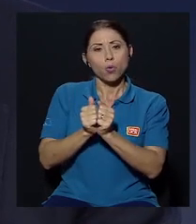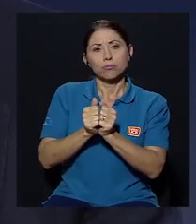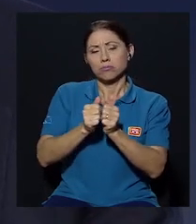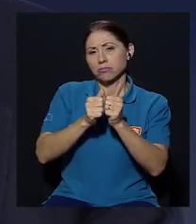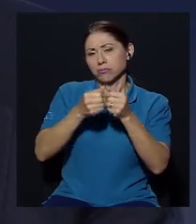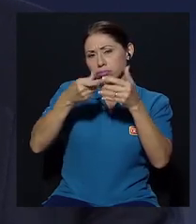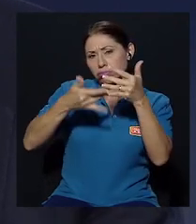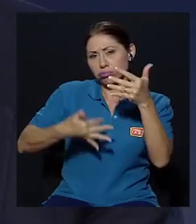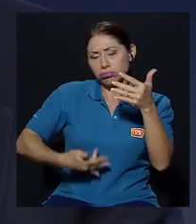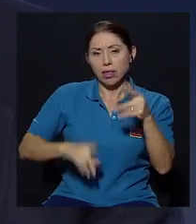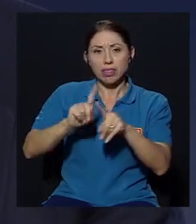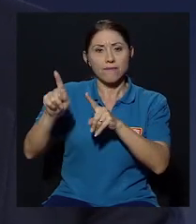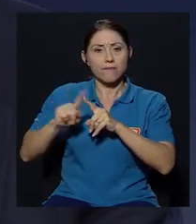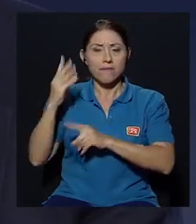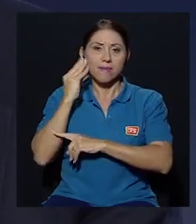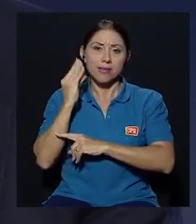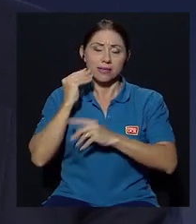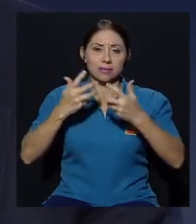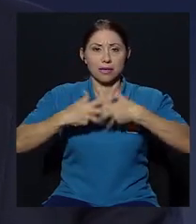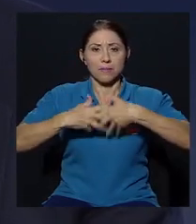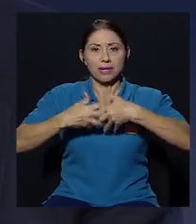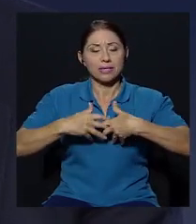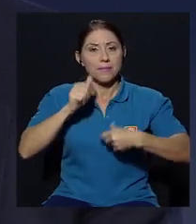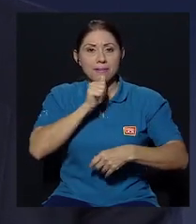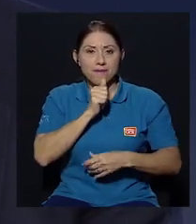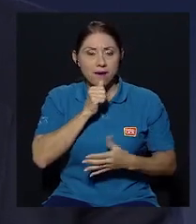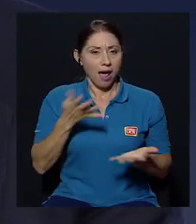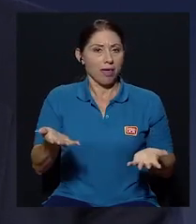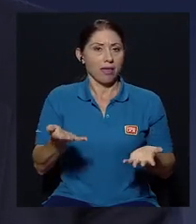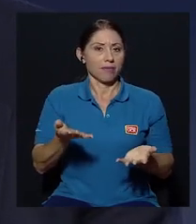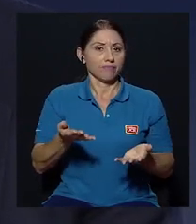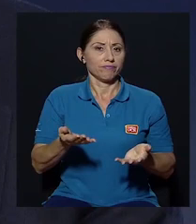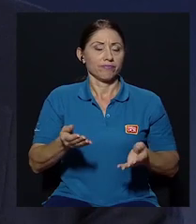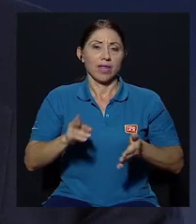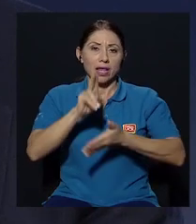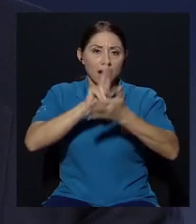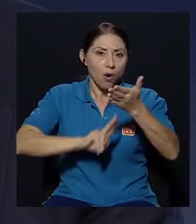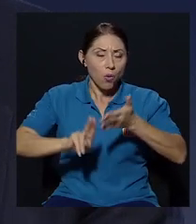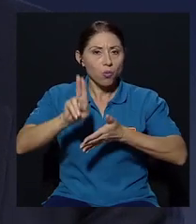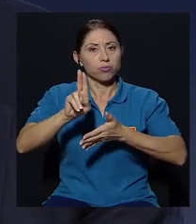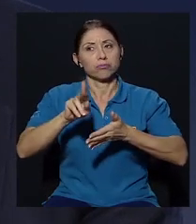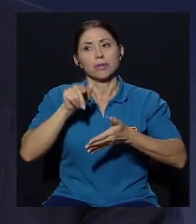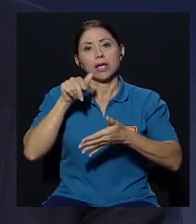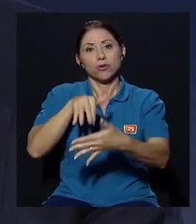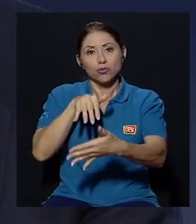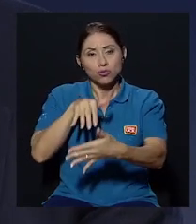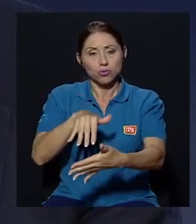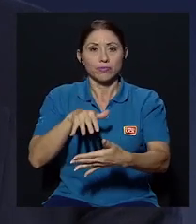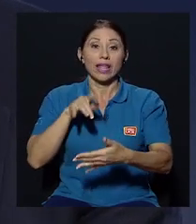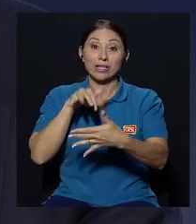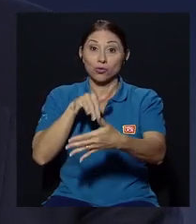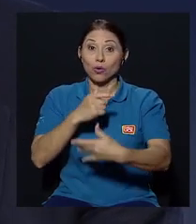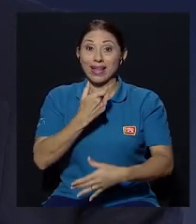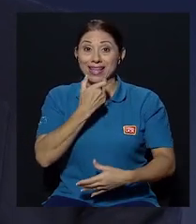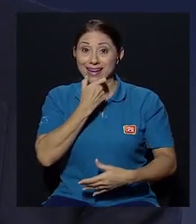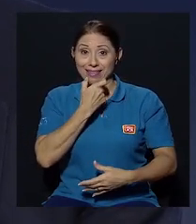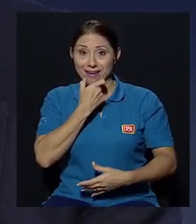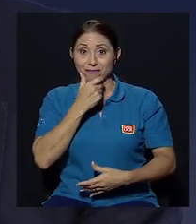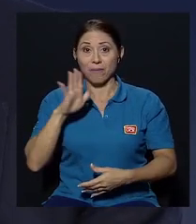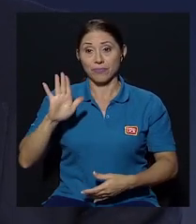un bagaje de experiencias en la empresa privada en la academia estudió en Inglaterra su posgrado